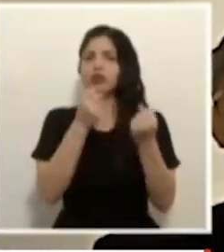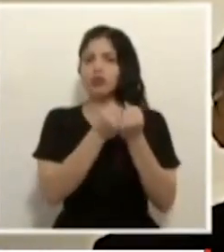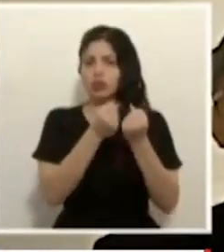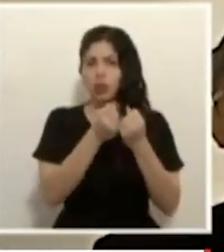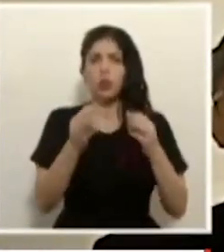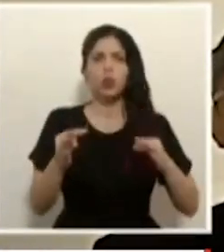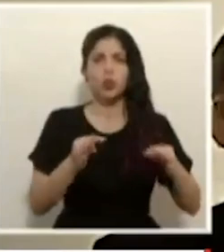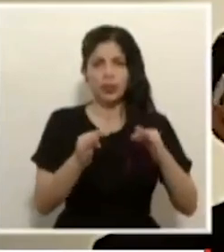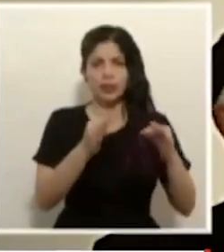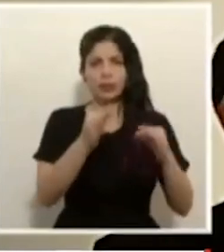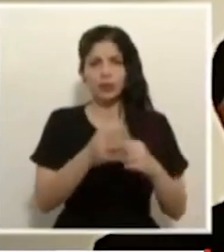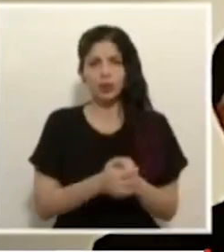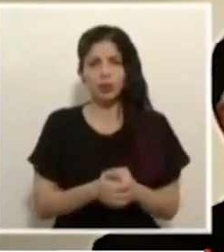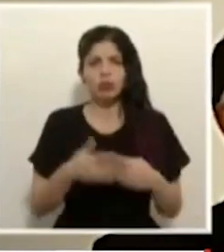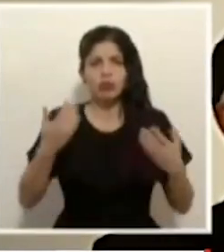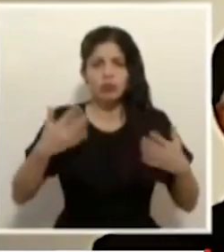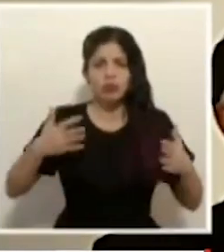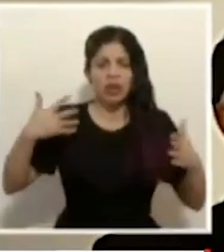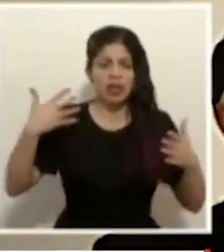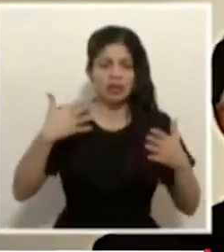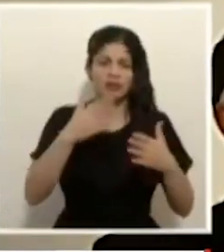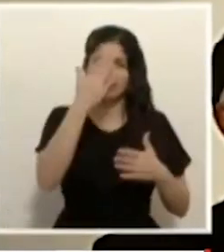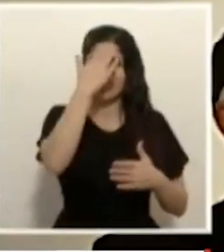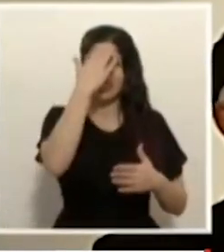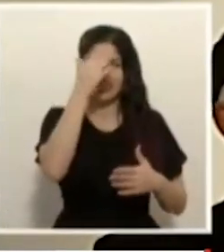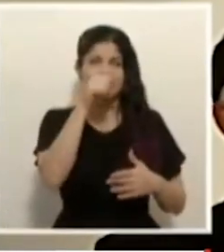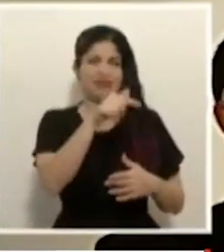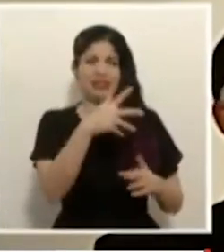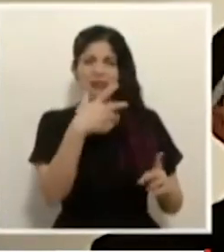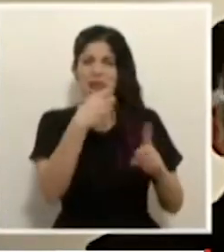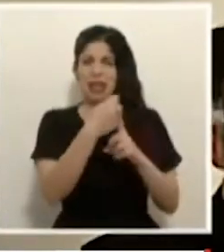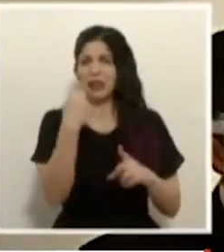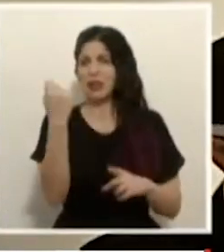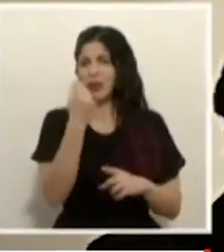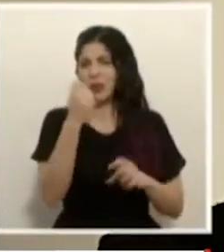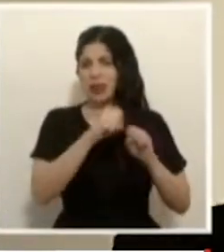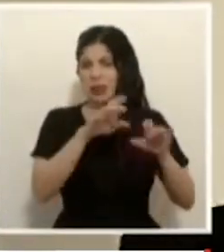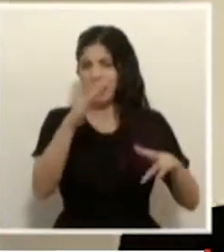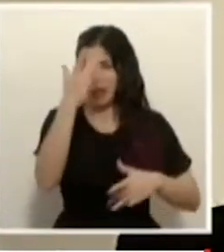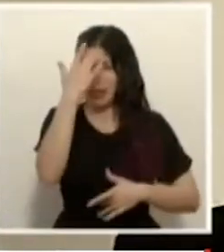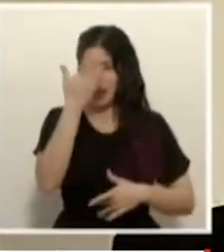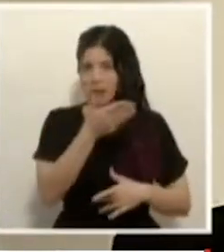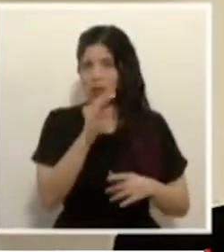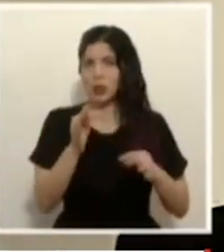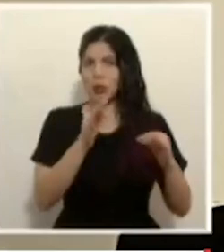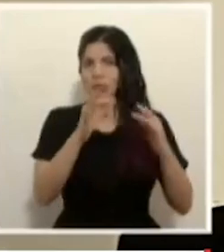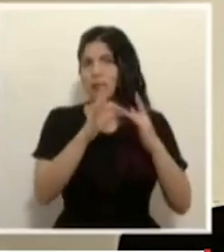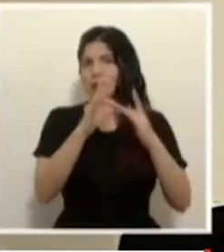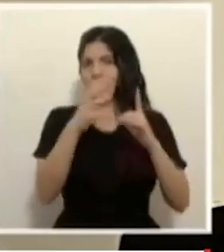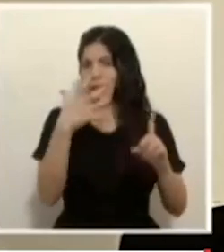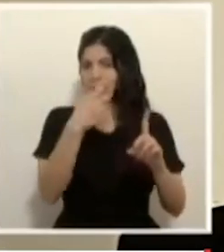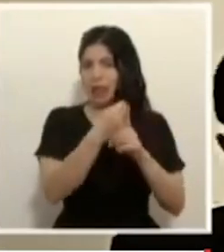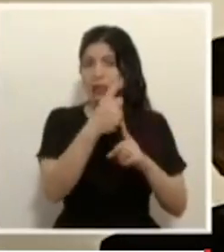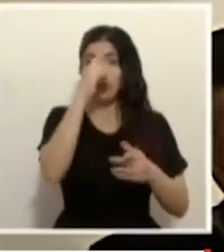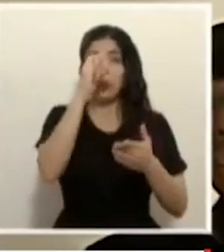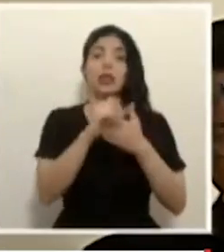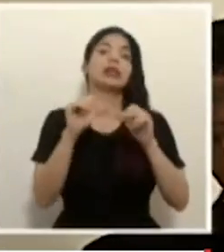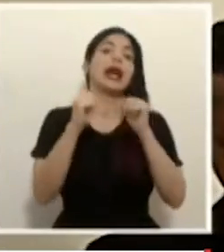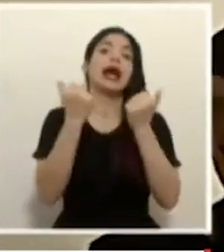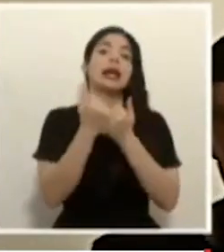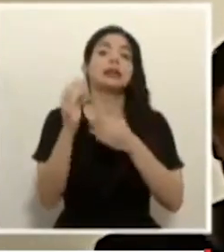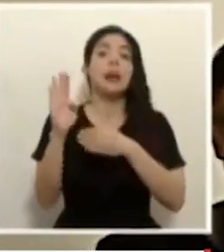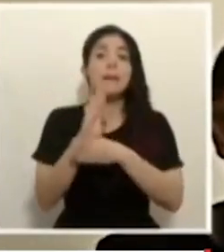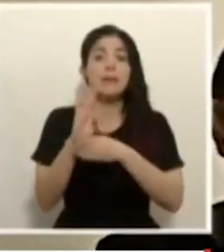que ha llevado la peor parte de esta pandemia que enfrenta el país. Por esta razón, la asociación bancaria